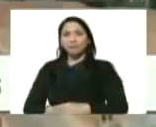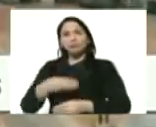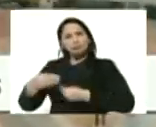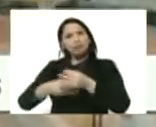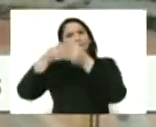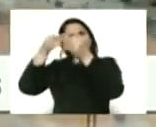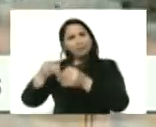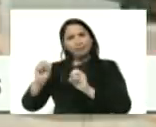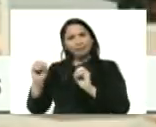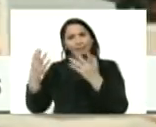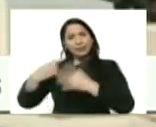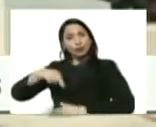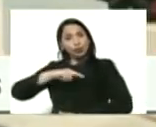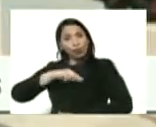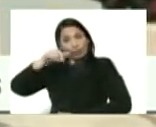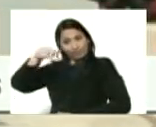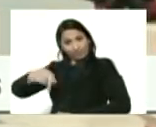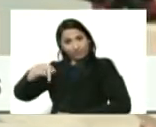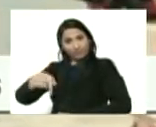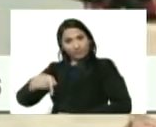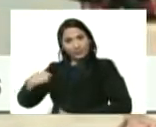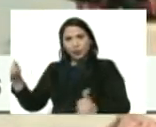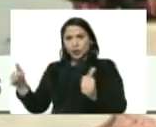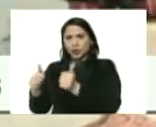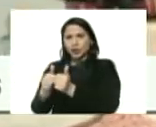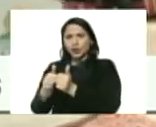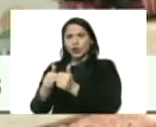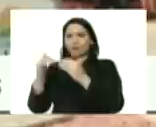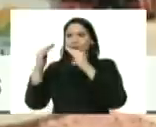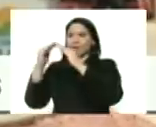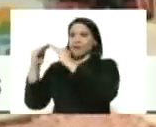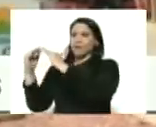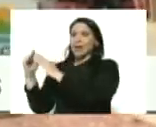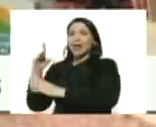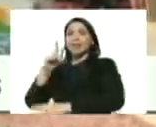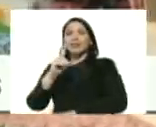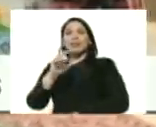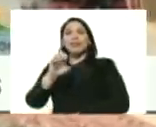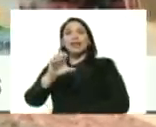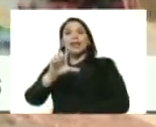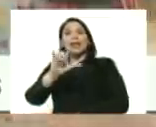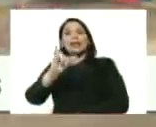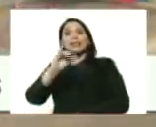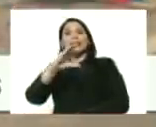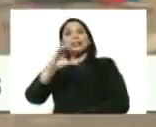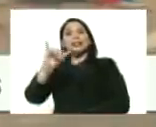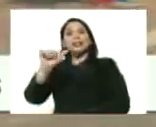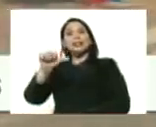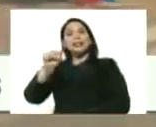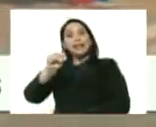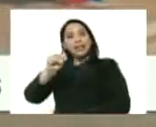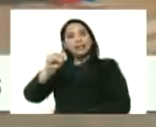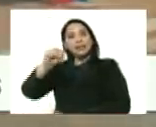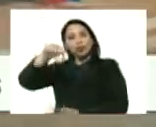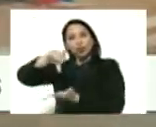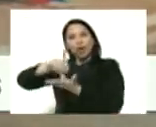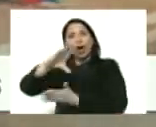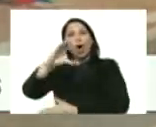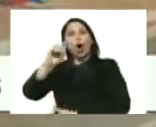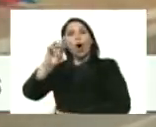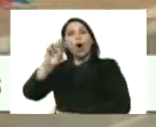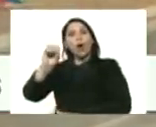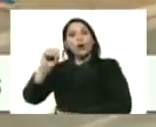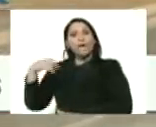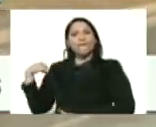realidad, aquí nos encontramos, con la urbanización Las Delicias, en la ciudad de Coro, una referencia que durante estos